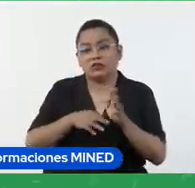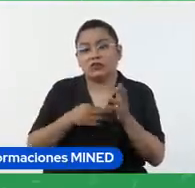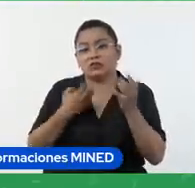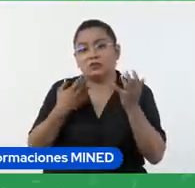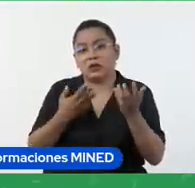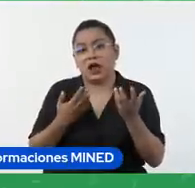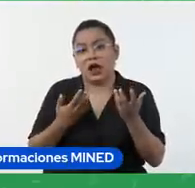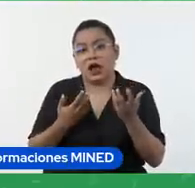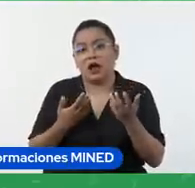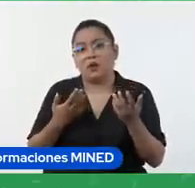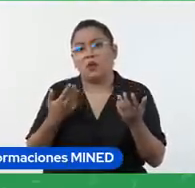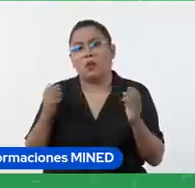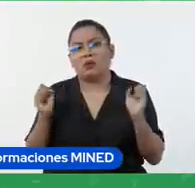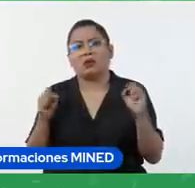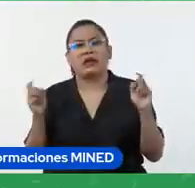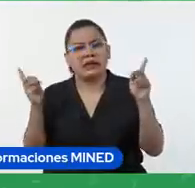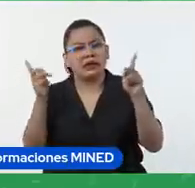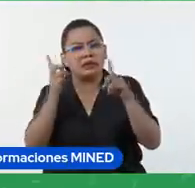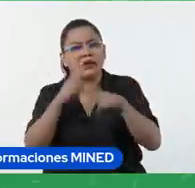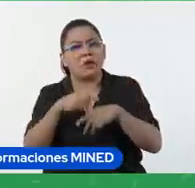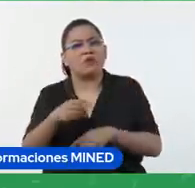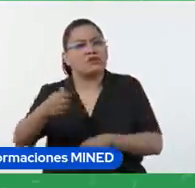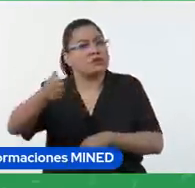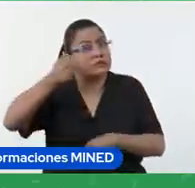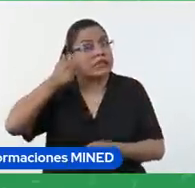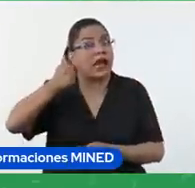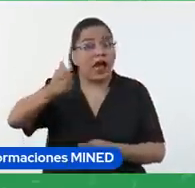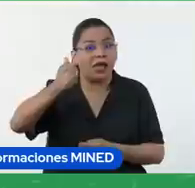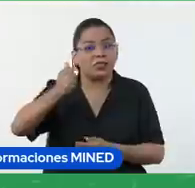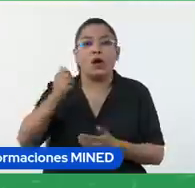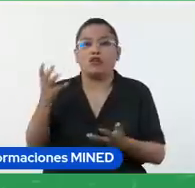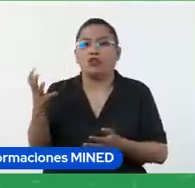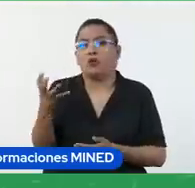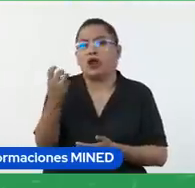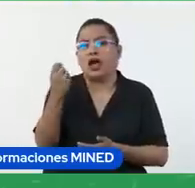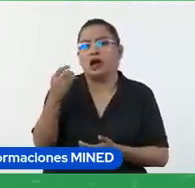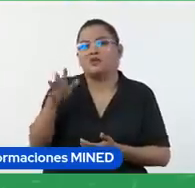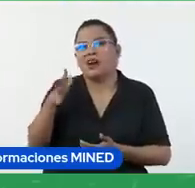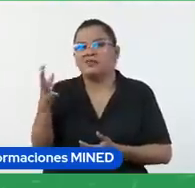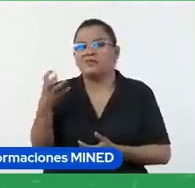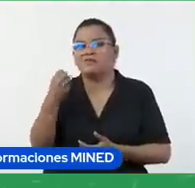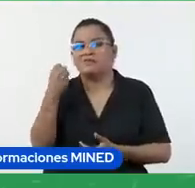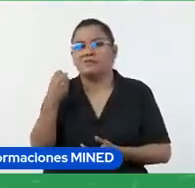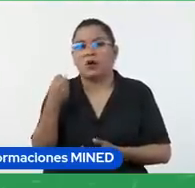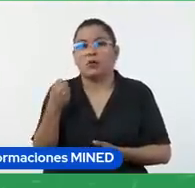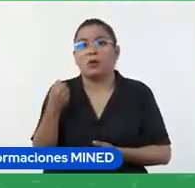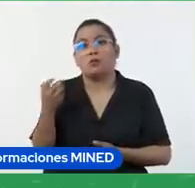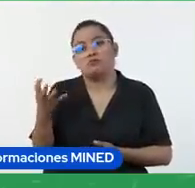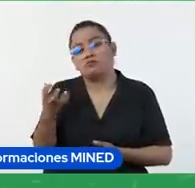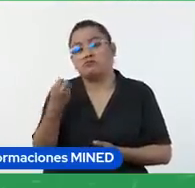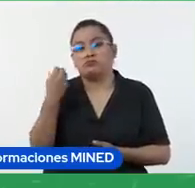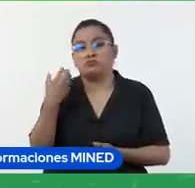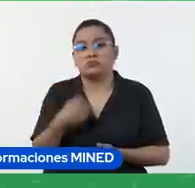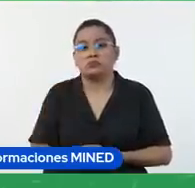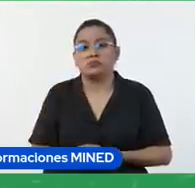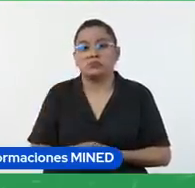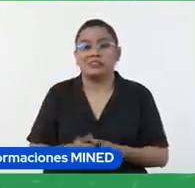algo como excelente, bien, por lograr, o logrado, medianamente logrado, por lograr, de acuerdo a los criterios que